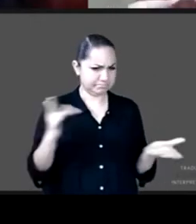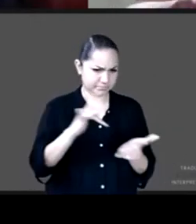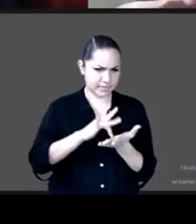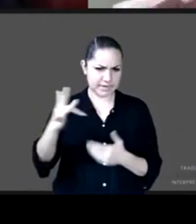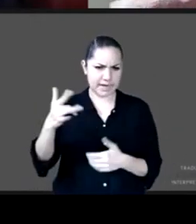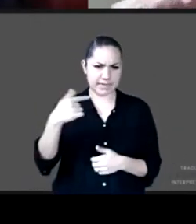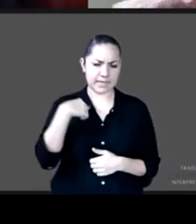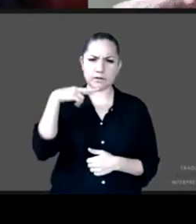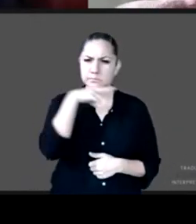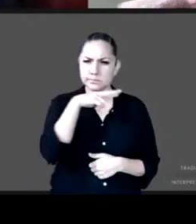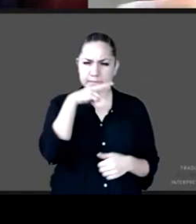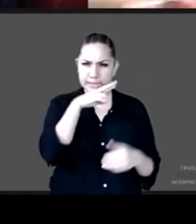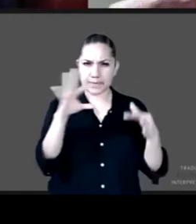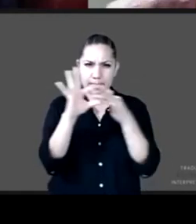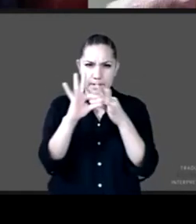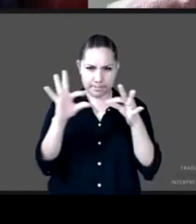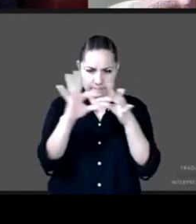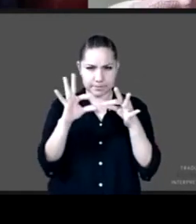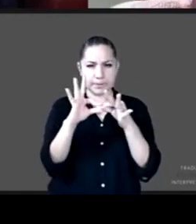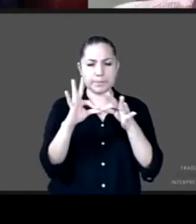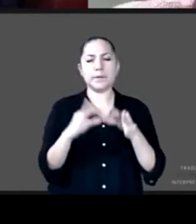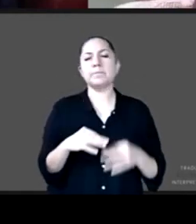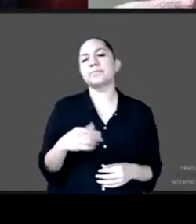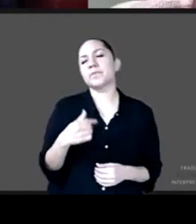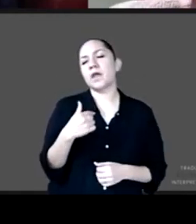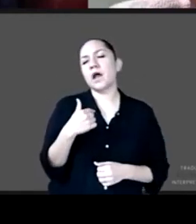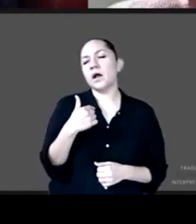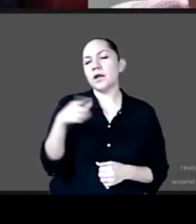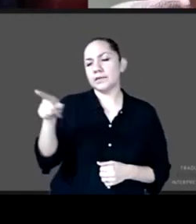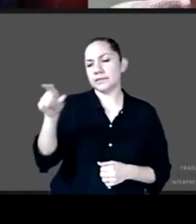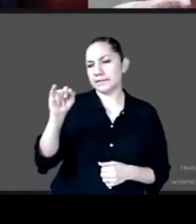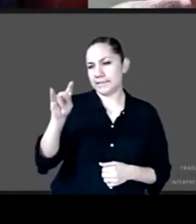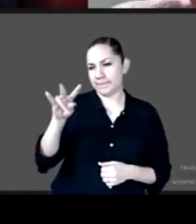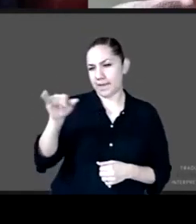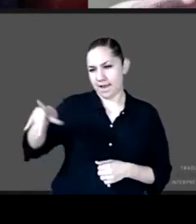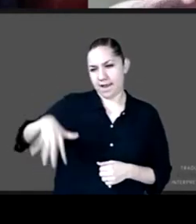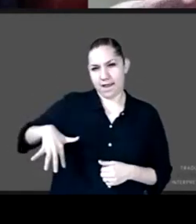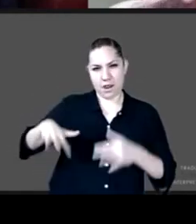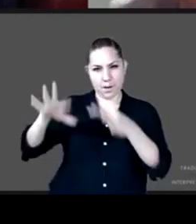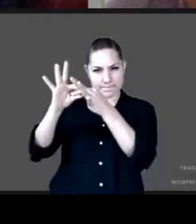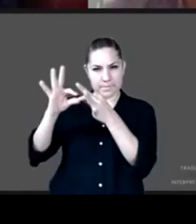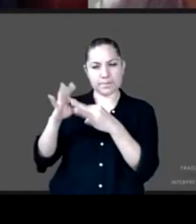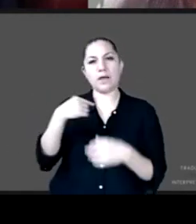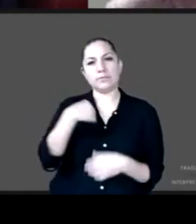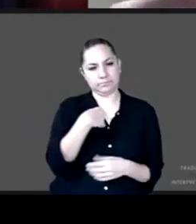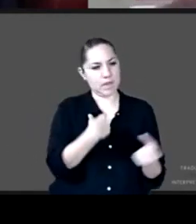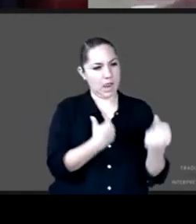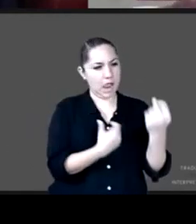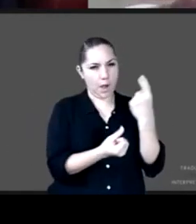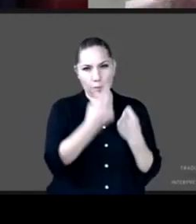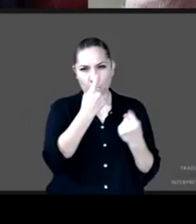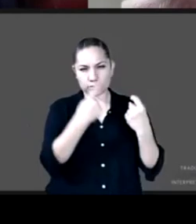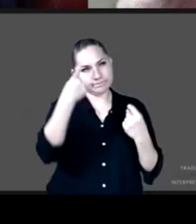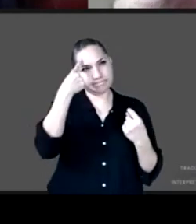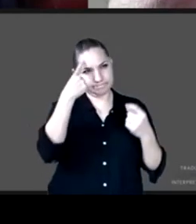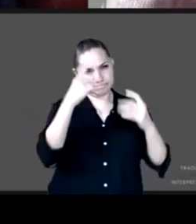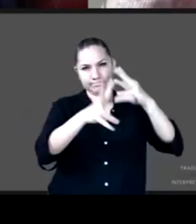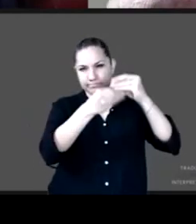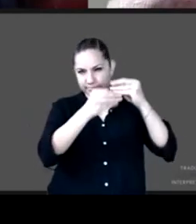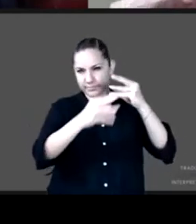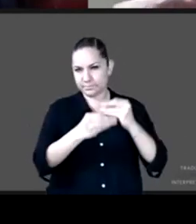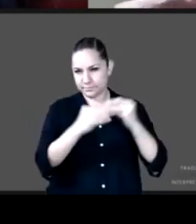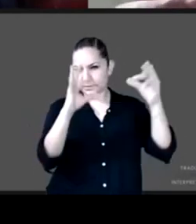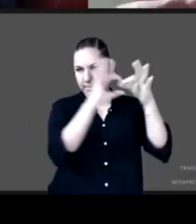poco ligado también con la intervención de Silvia voy a retomar algunos elementos me parece muy pertinente porque de entrada si tuviéramos un